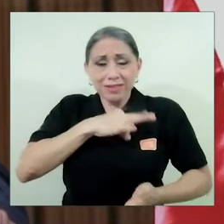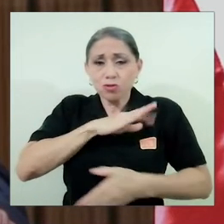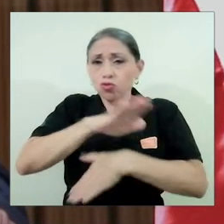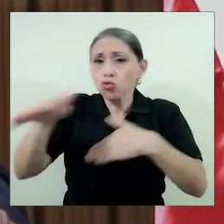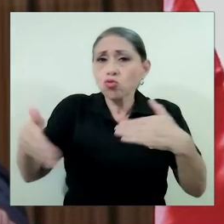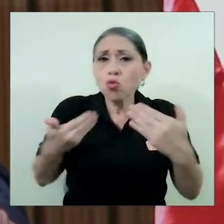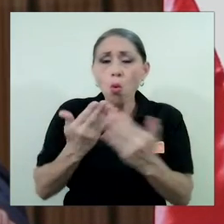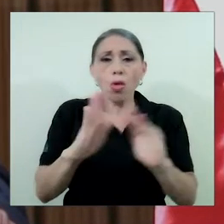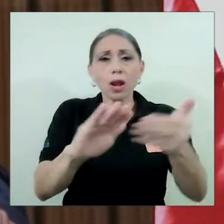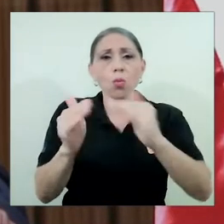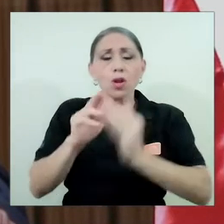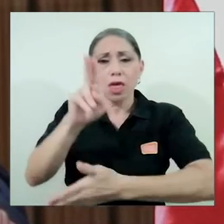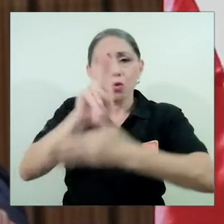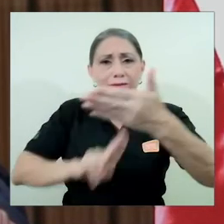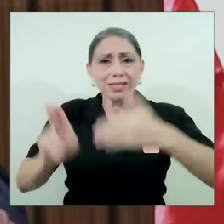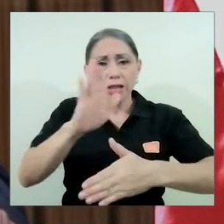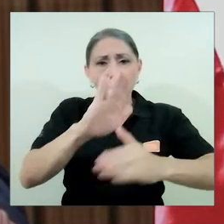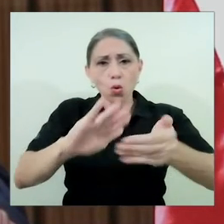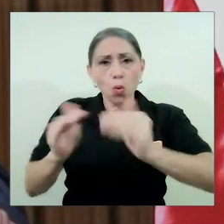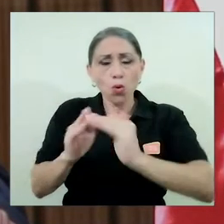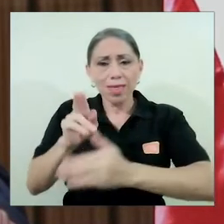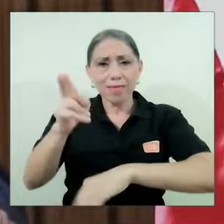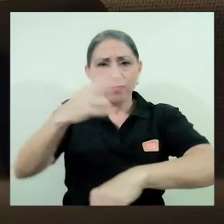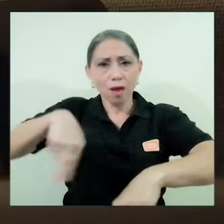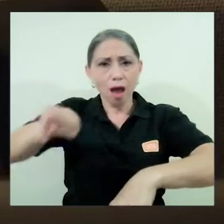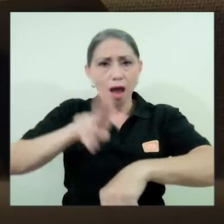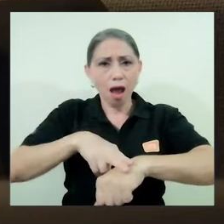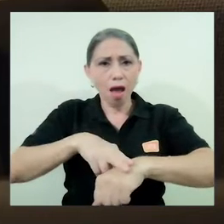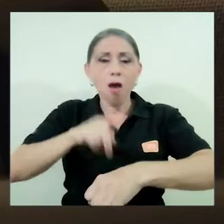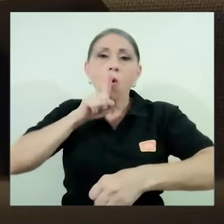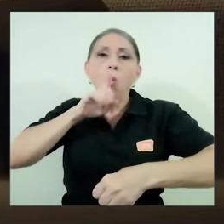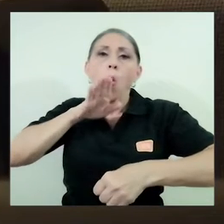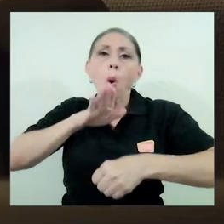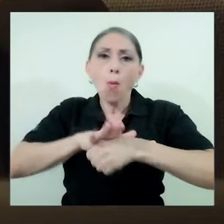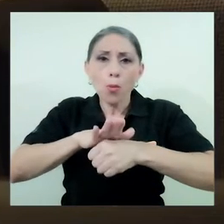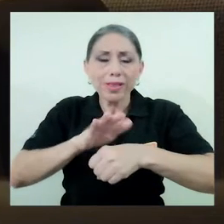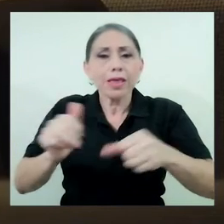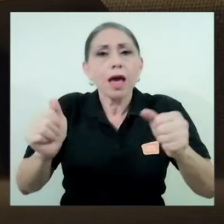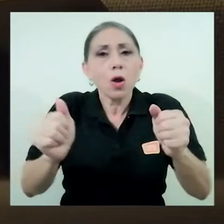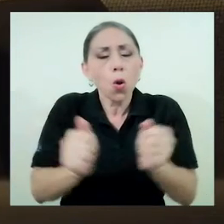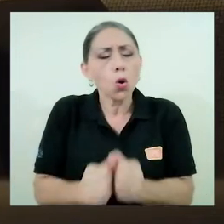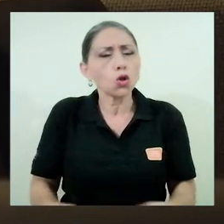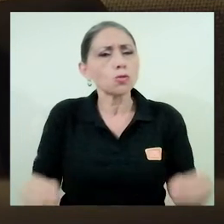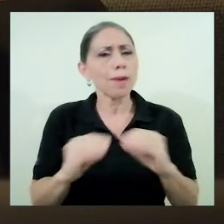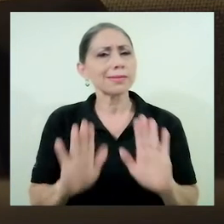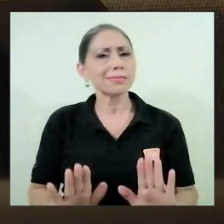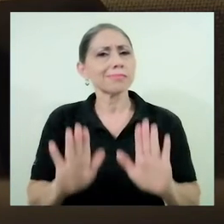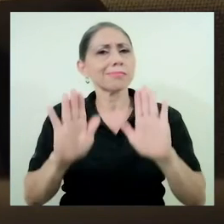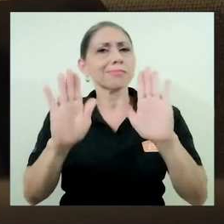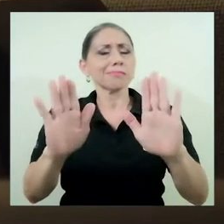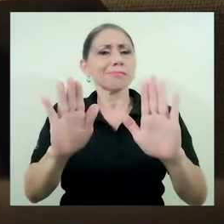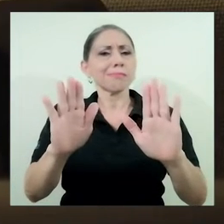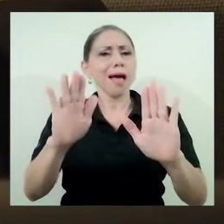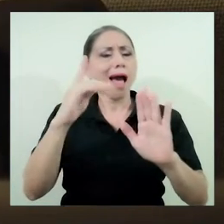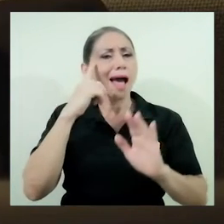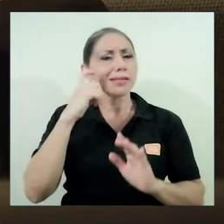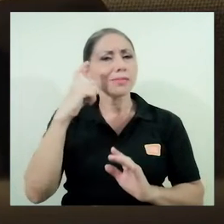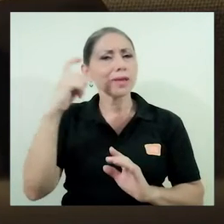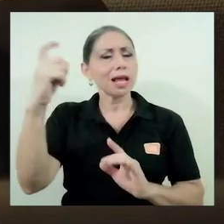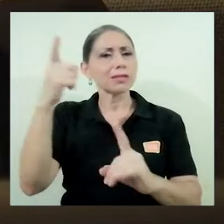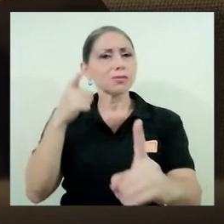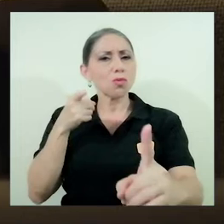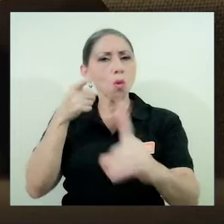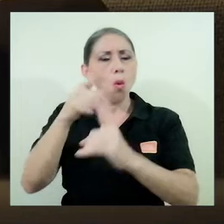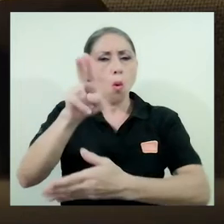para toda la comunidad universitaria y nacional y comprometida consecuentemente con las más nobles aspiraciones de la